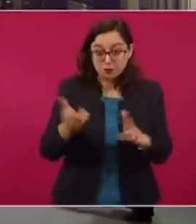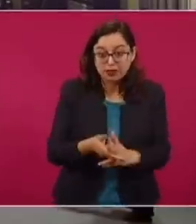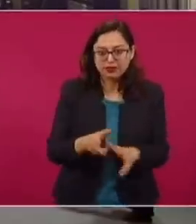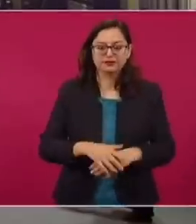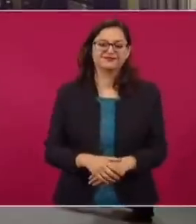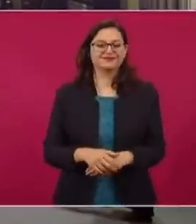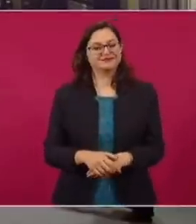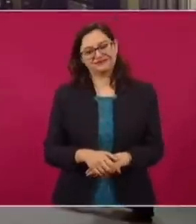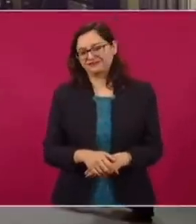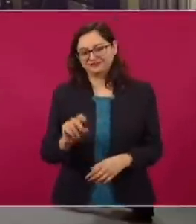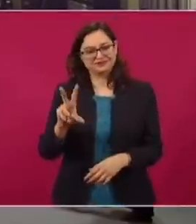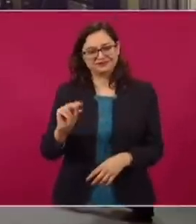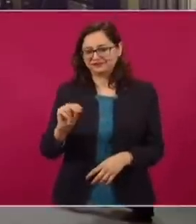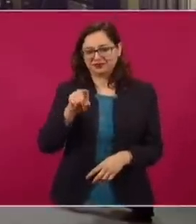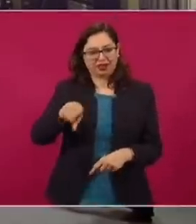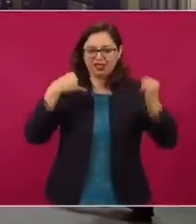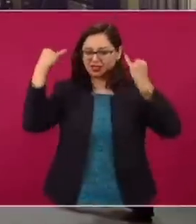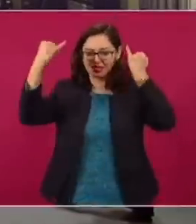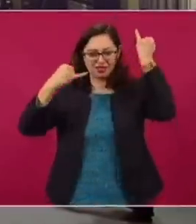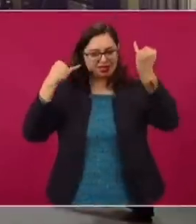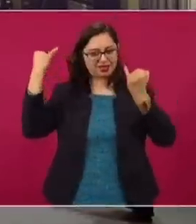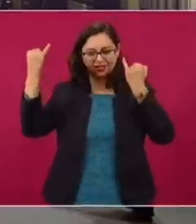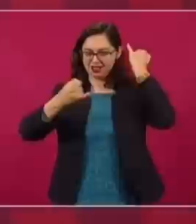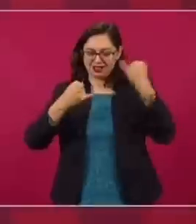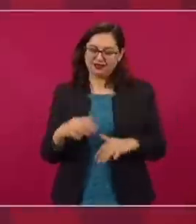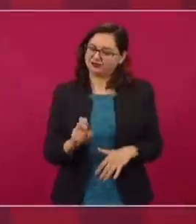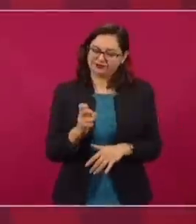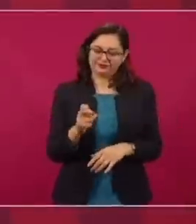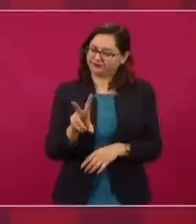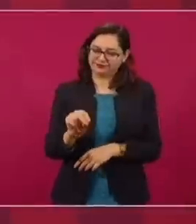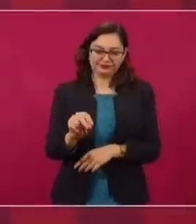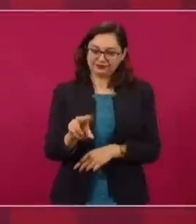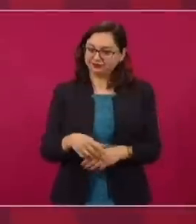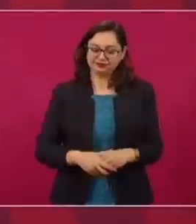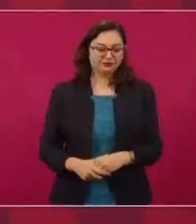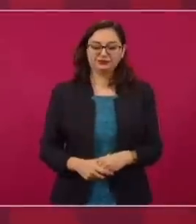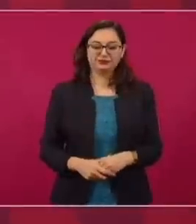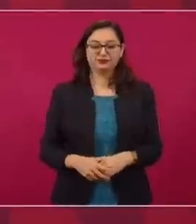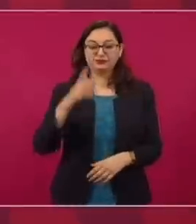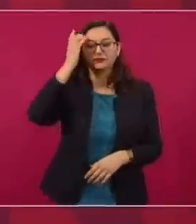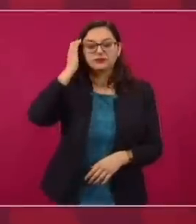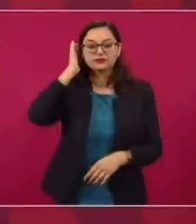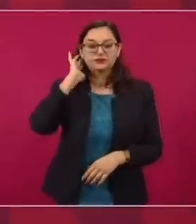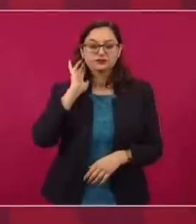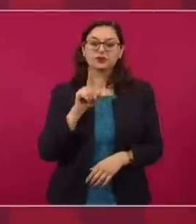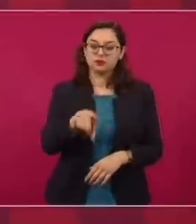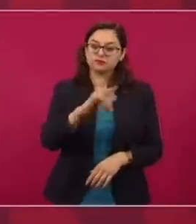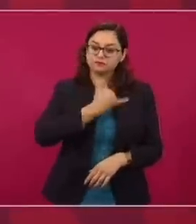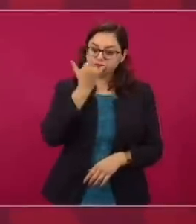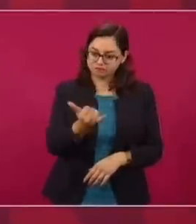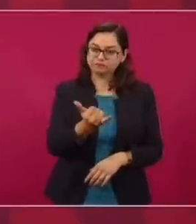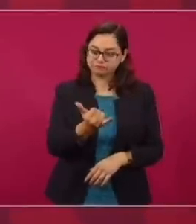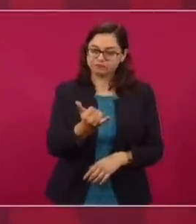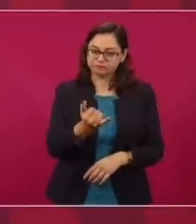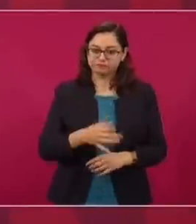especulación. Yo diría que incorrecta,